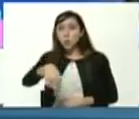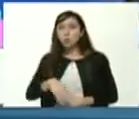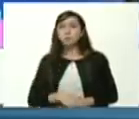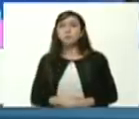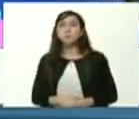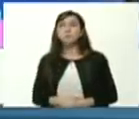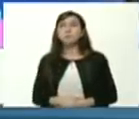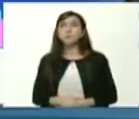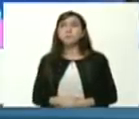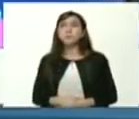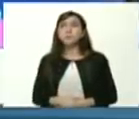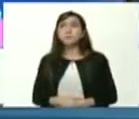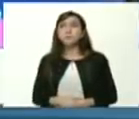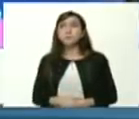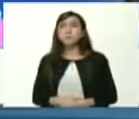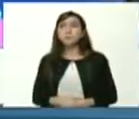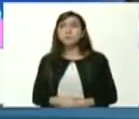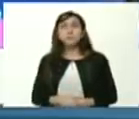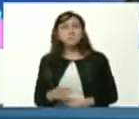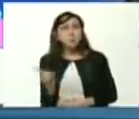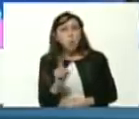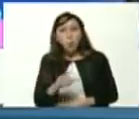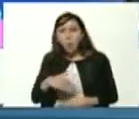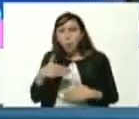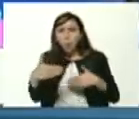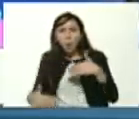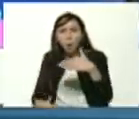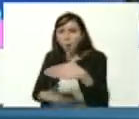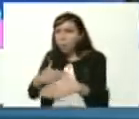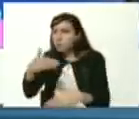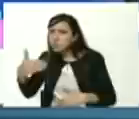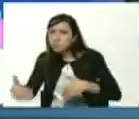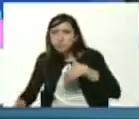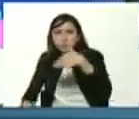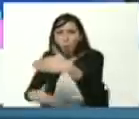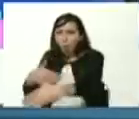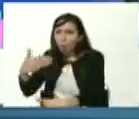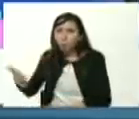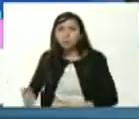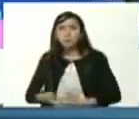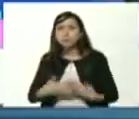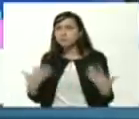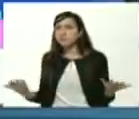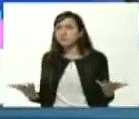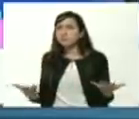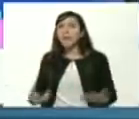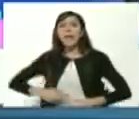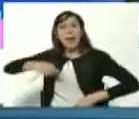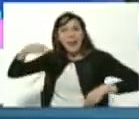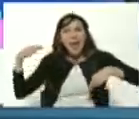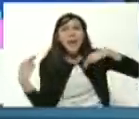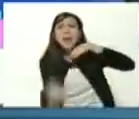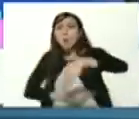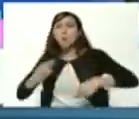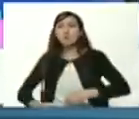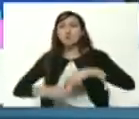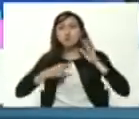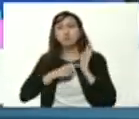no no es la evolución es la revolución